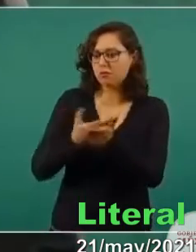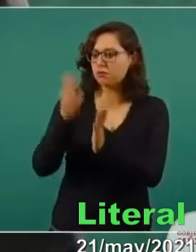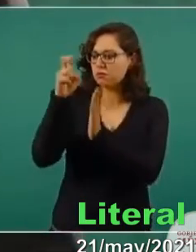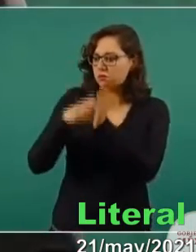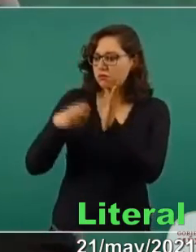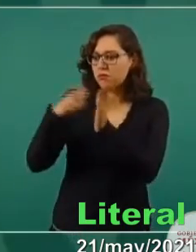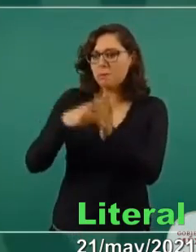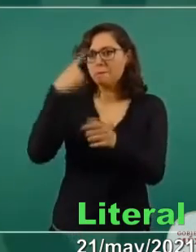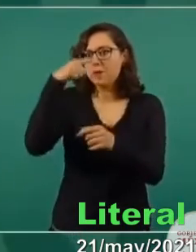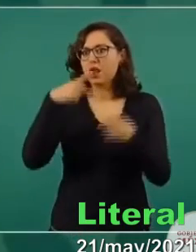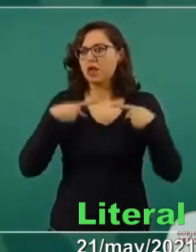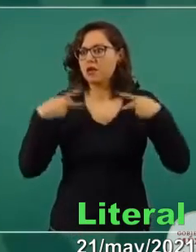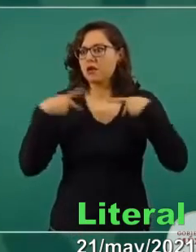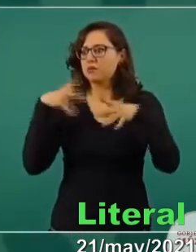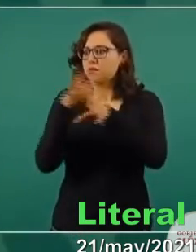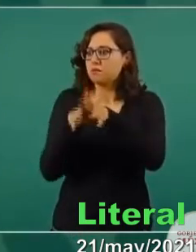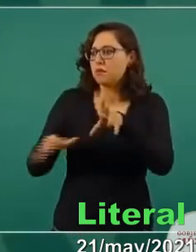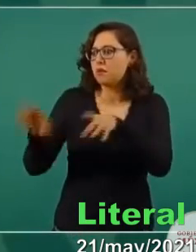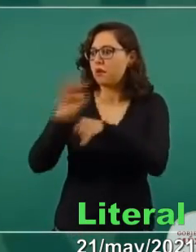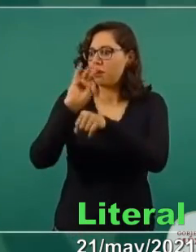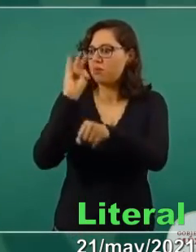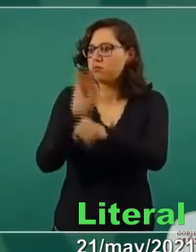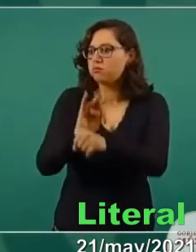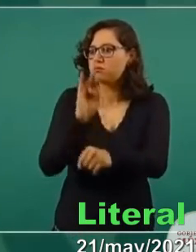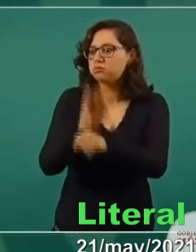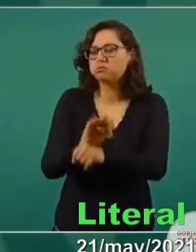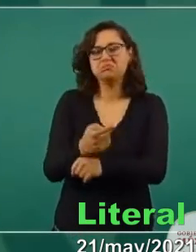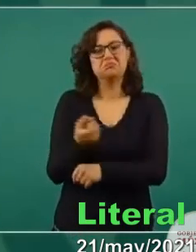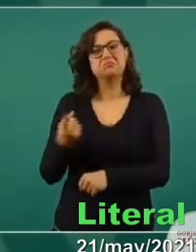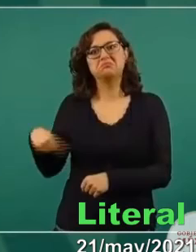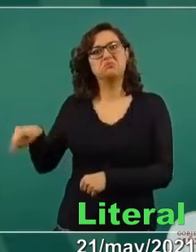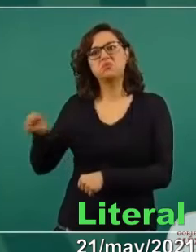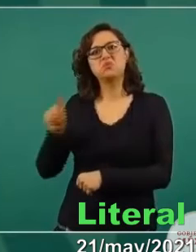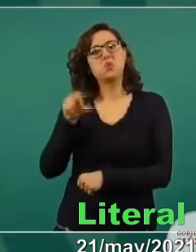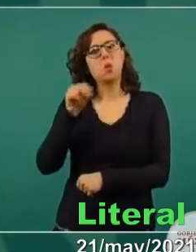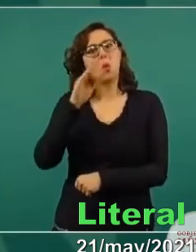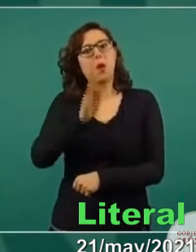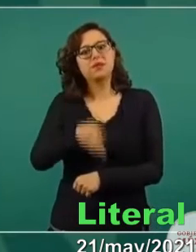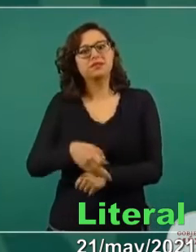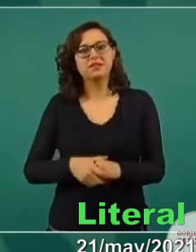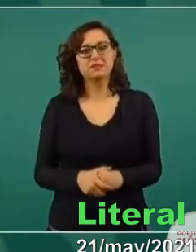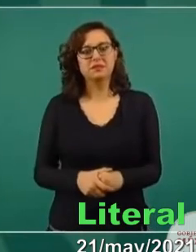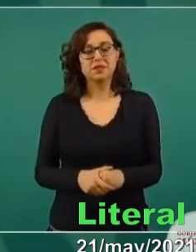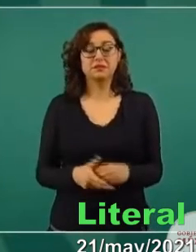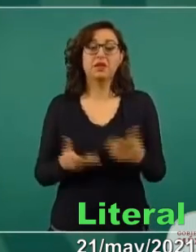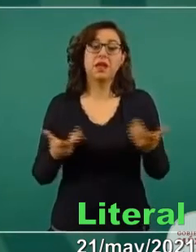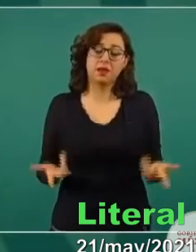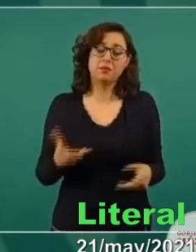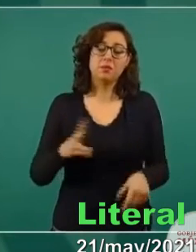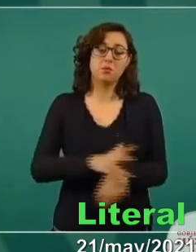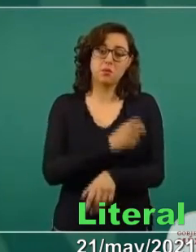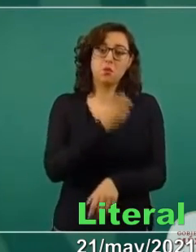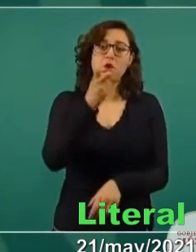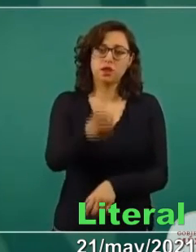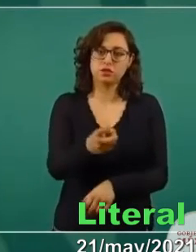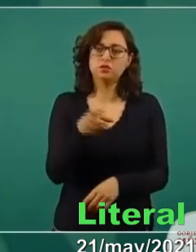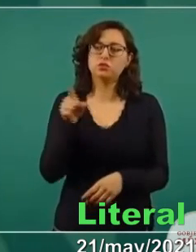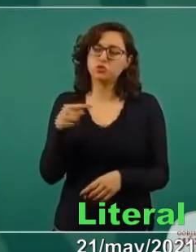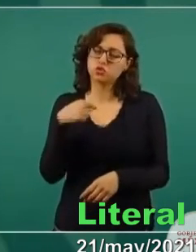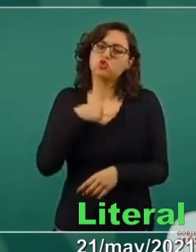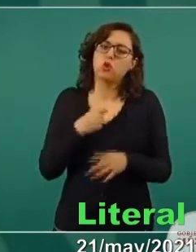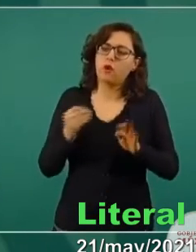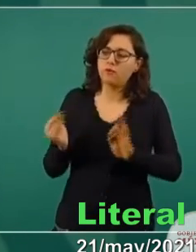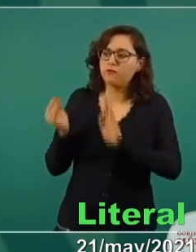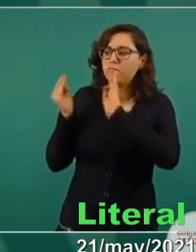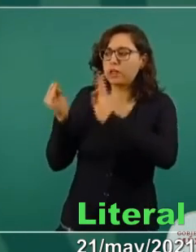Que nosotros no vamos nunca a estar defendiendo facciosamente